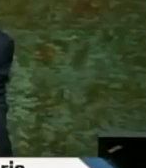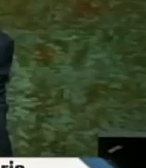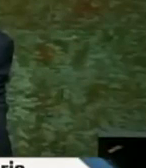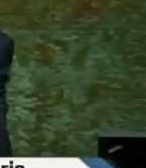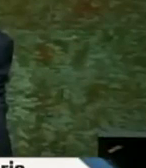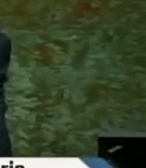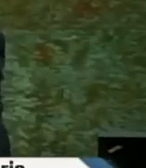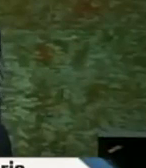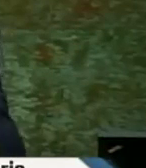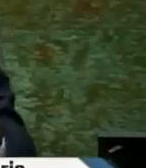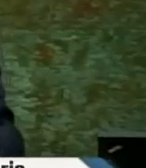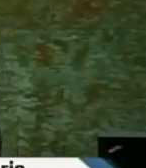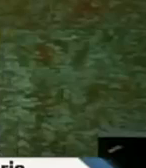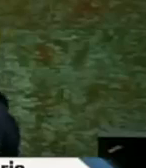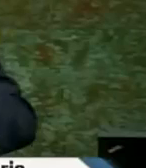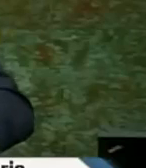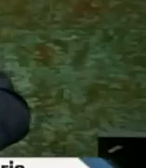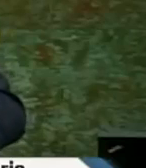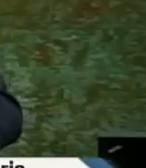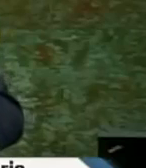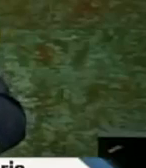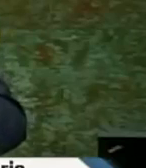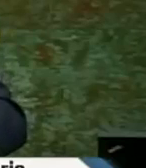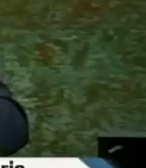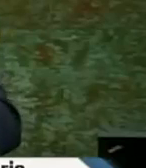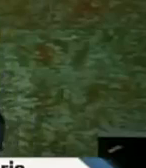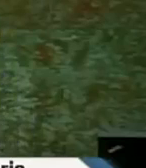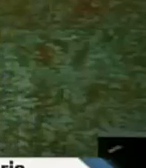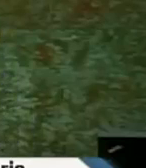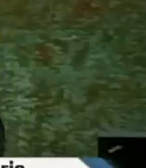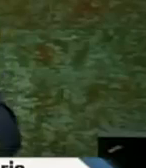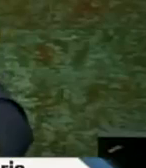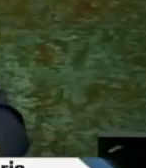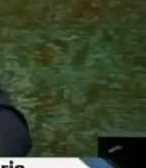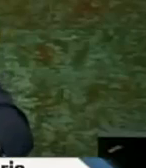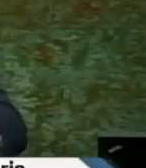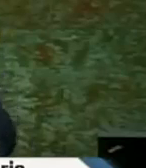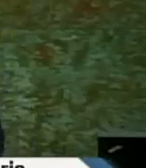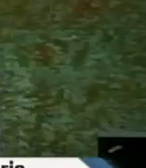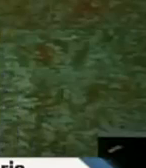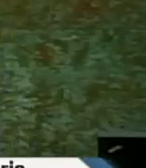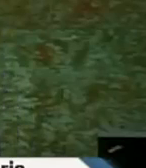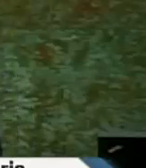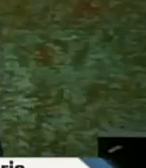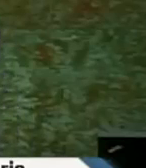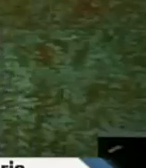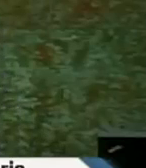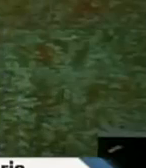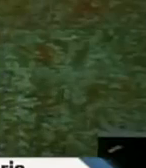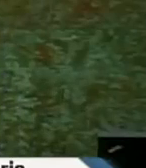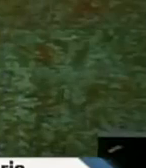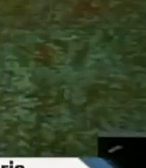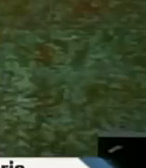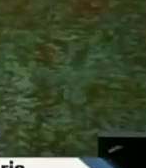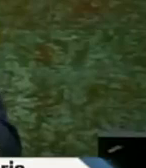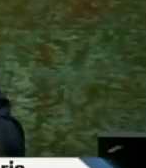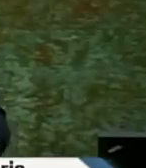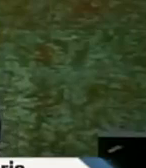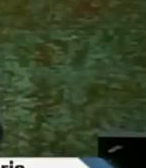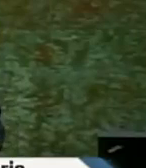ha solicitado el uso de la palabra a nombre de la bancada de la democracia cristiana diputado señor Claudio Arriagada